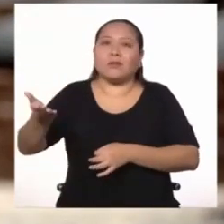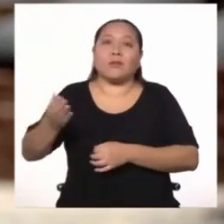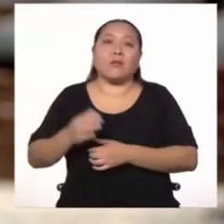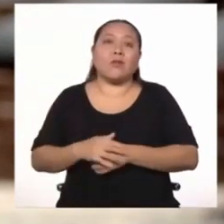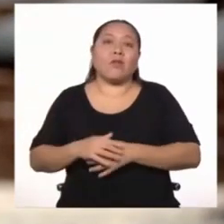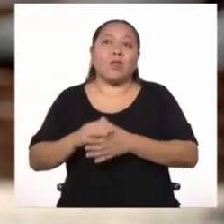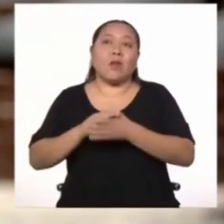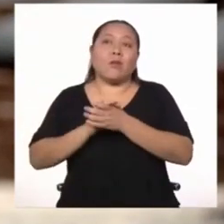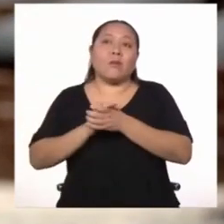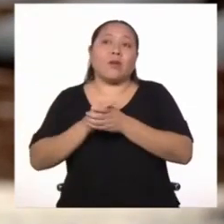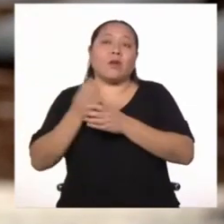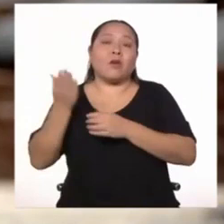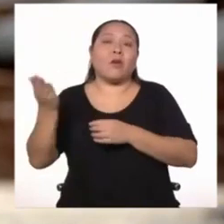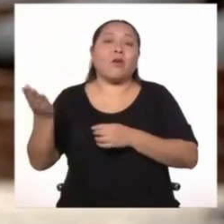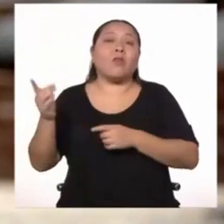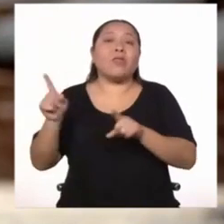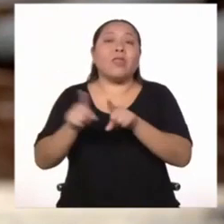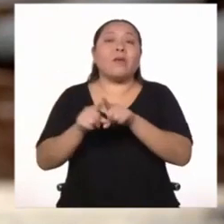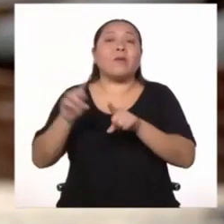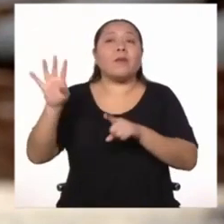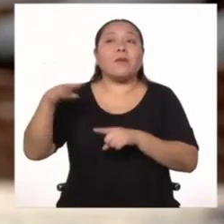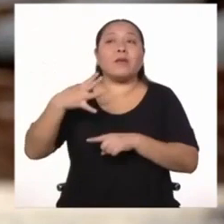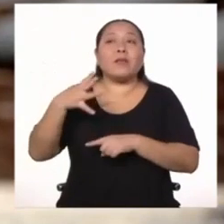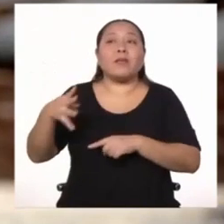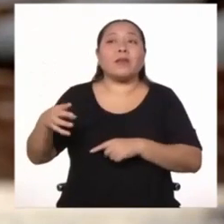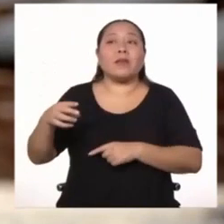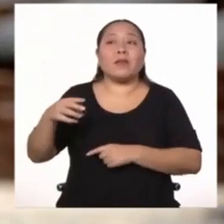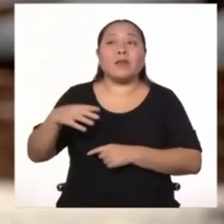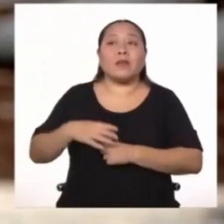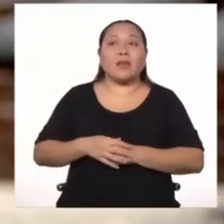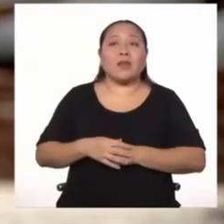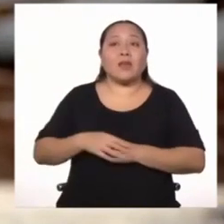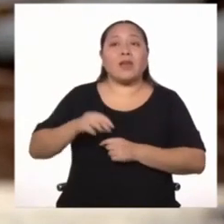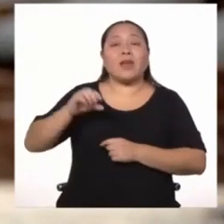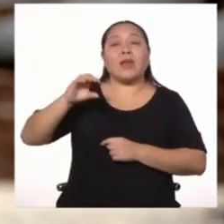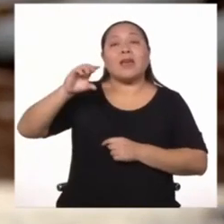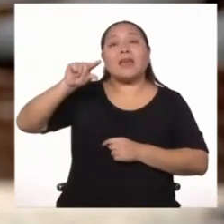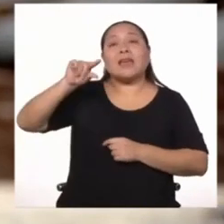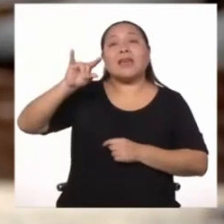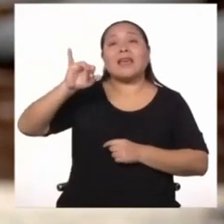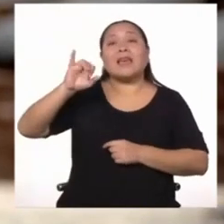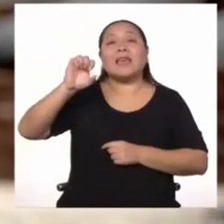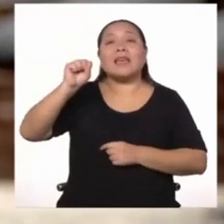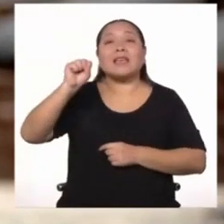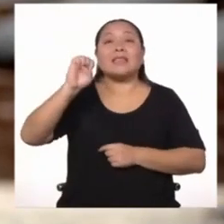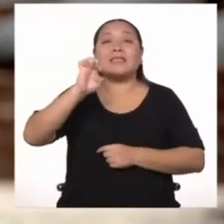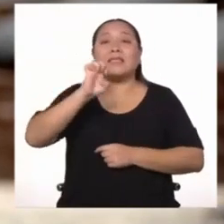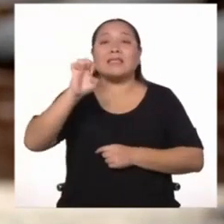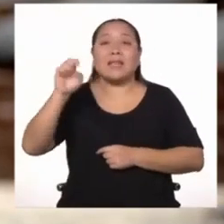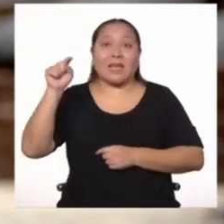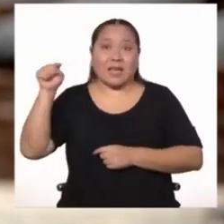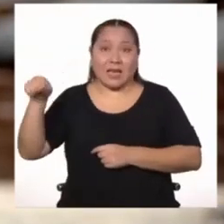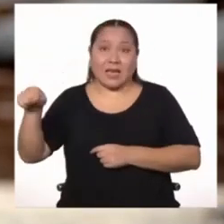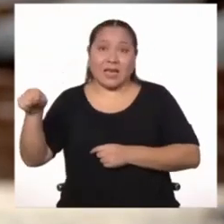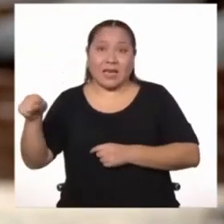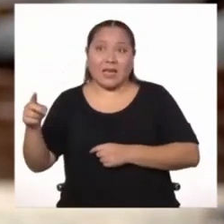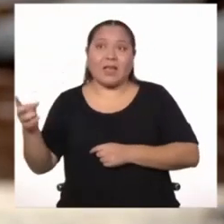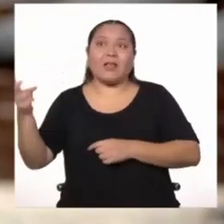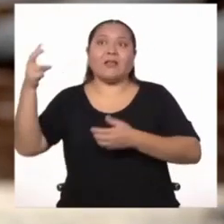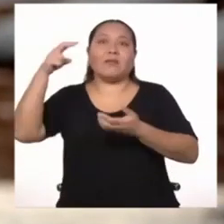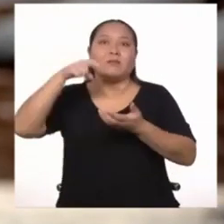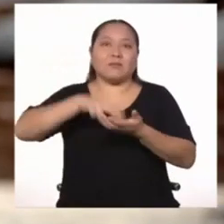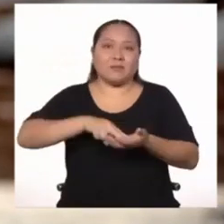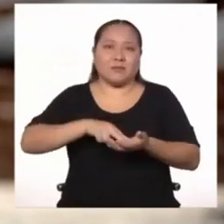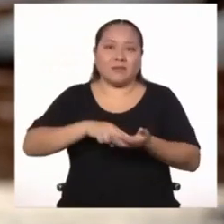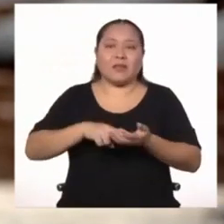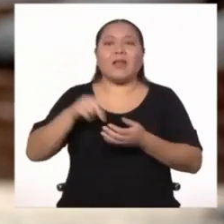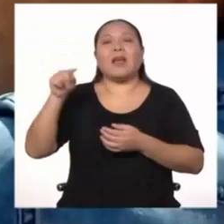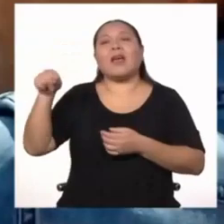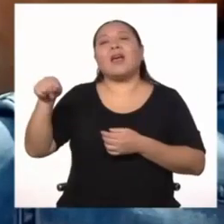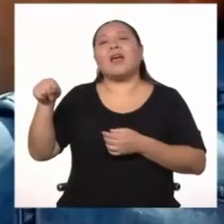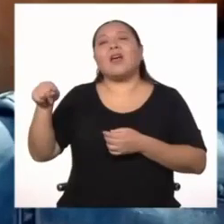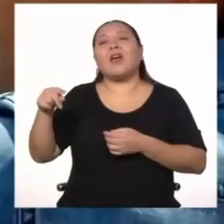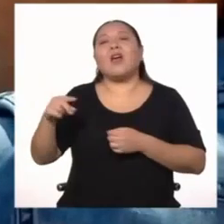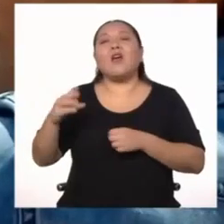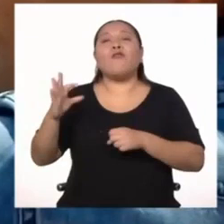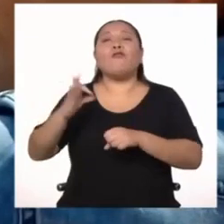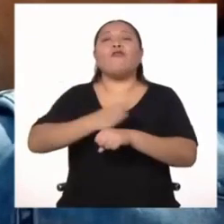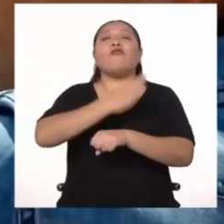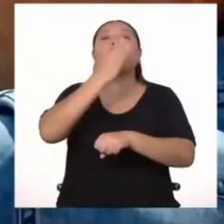suyo, el también británico Martín Jorge Guise, quien fue considerado fundador de la Marina de Guerra del Perú.